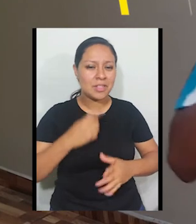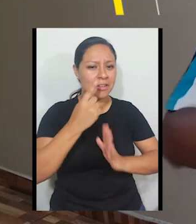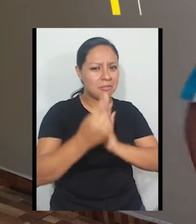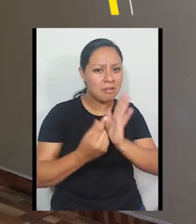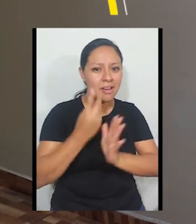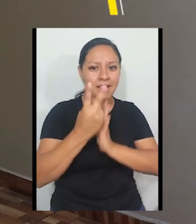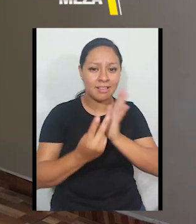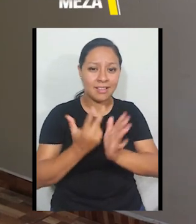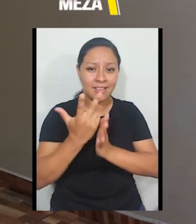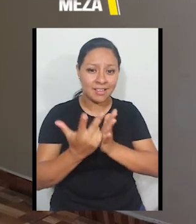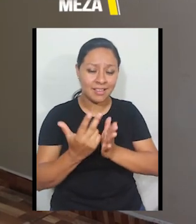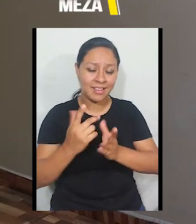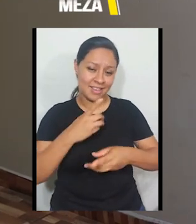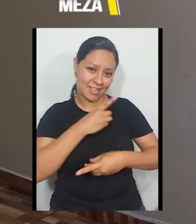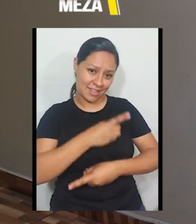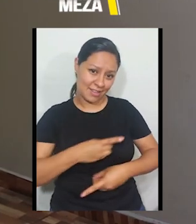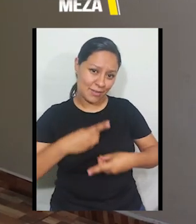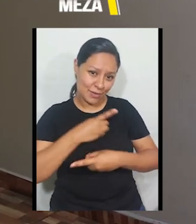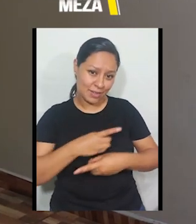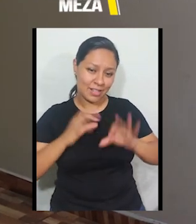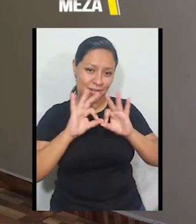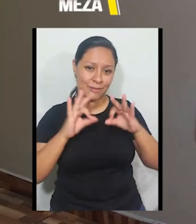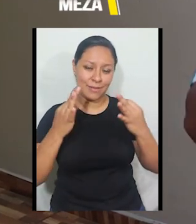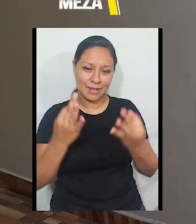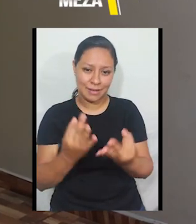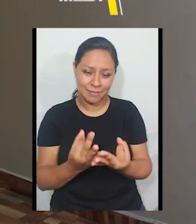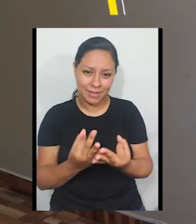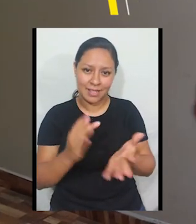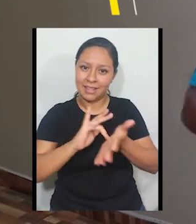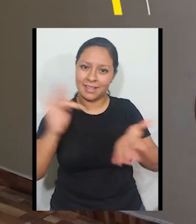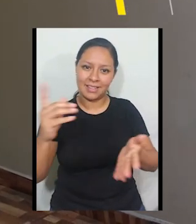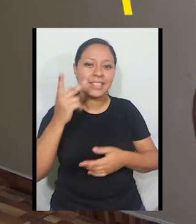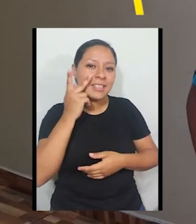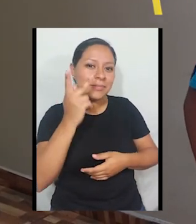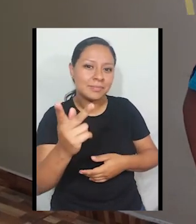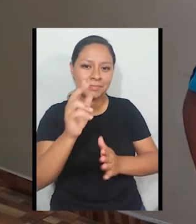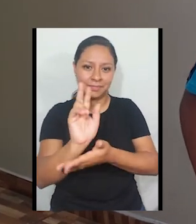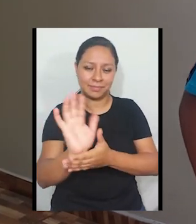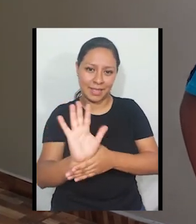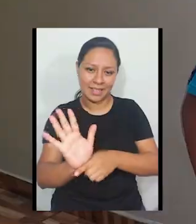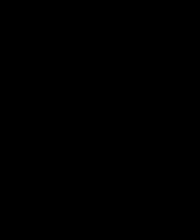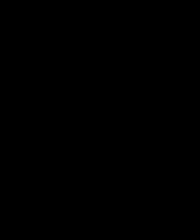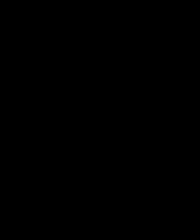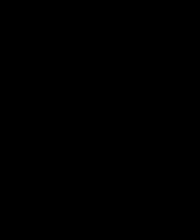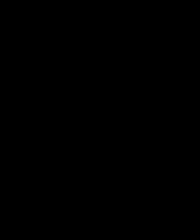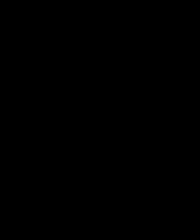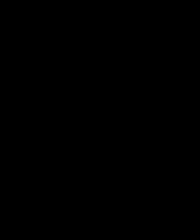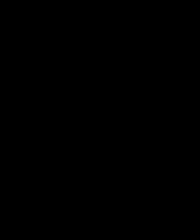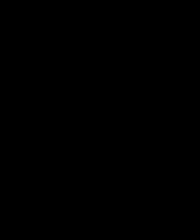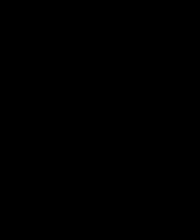convivencia familiar muchas gracias por haber visto el video yo soy Daniel hasta la próxima